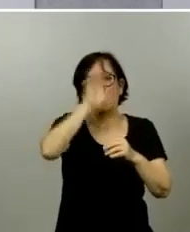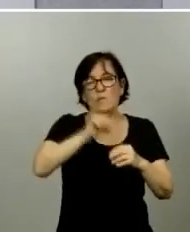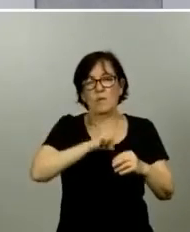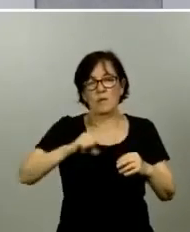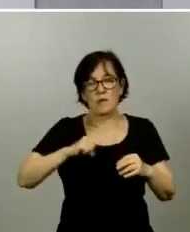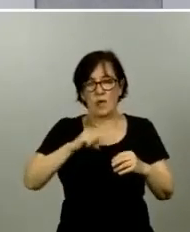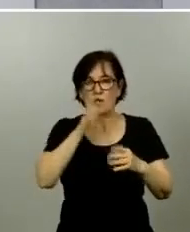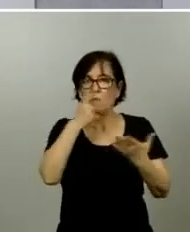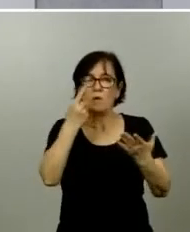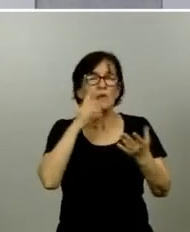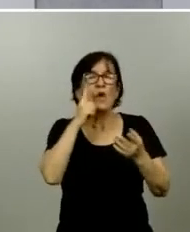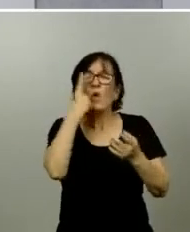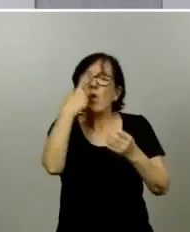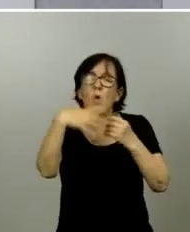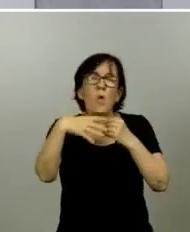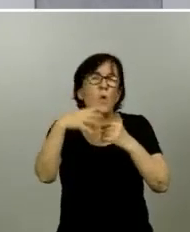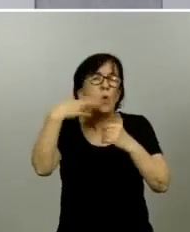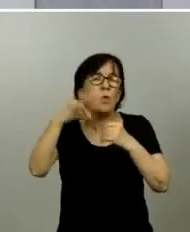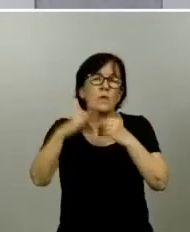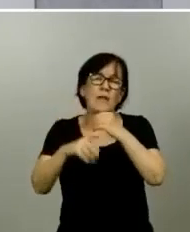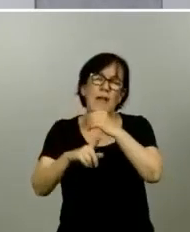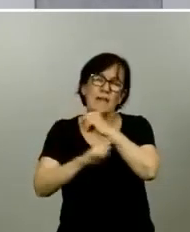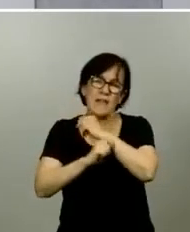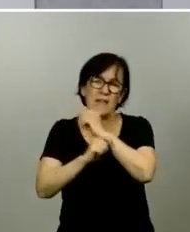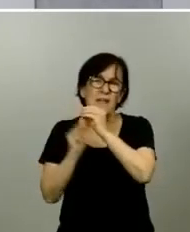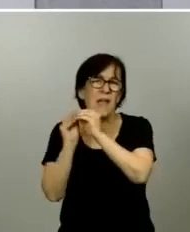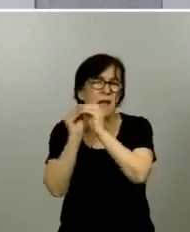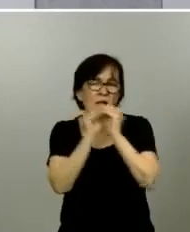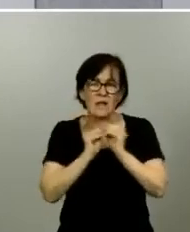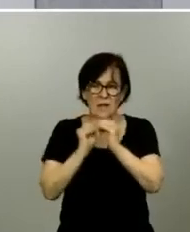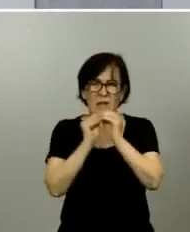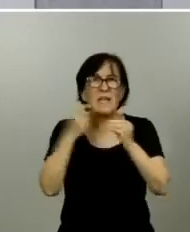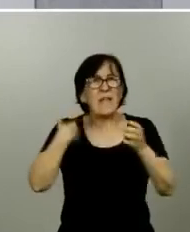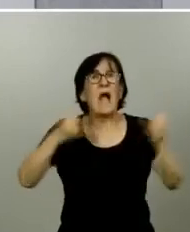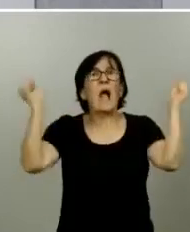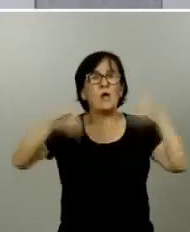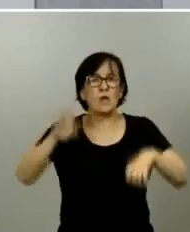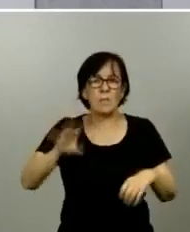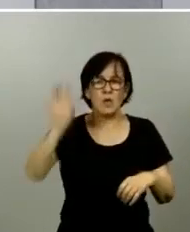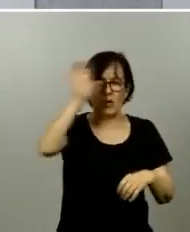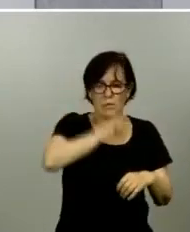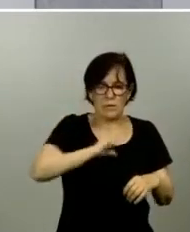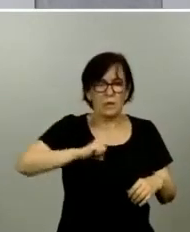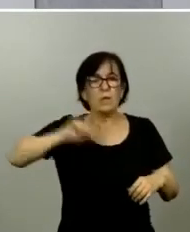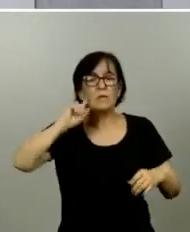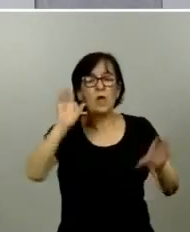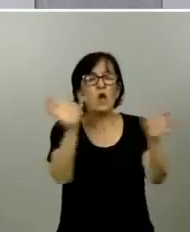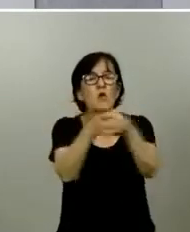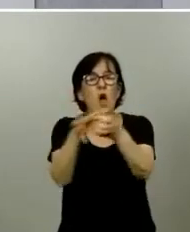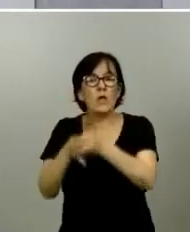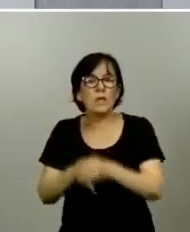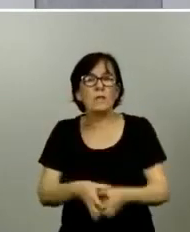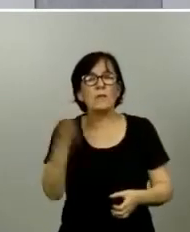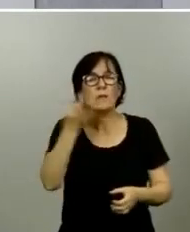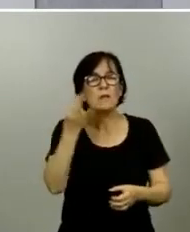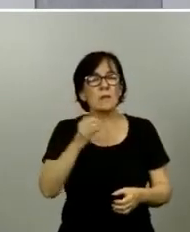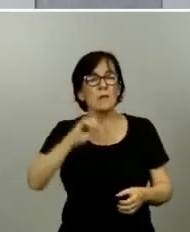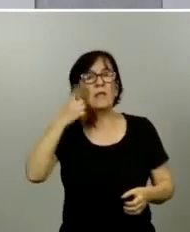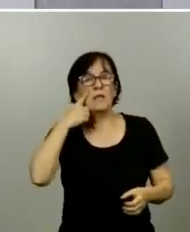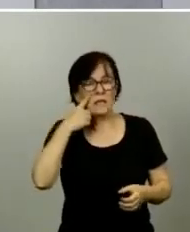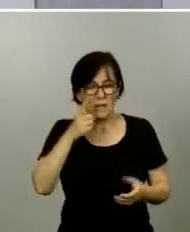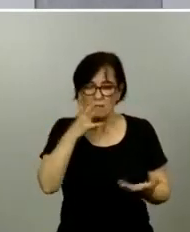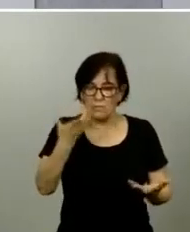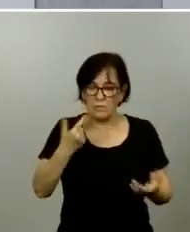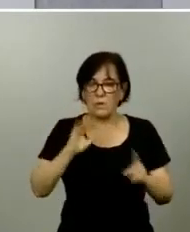única estrategia de diagnóstico la que acordamos en su día con las comunidades autónomas hay que diagnosticar aquellos colectivos que tienen que ser diagnosticados los que presentan una